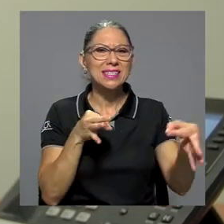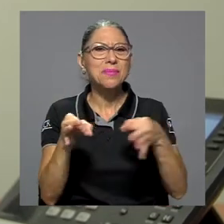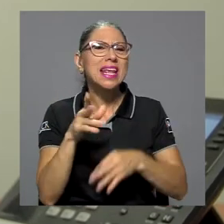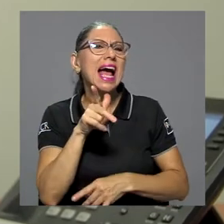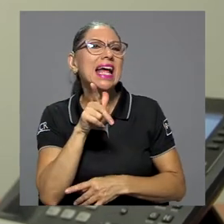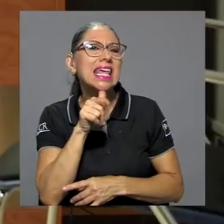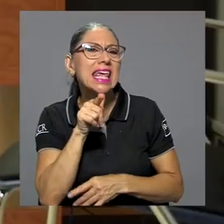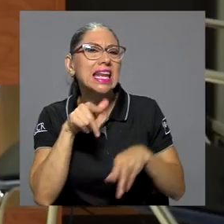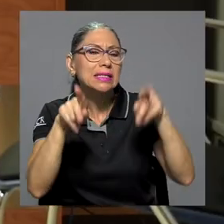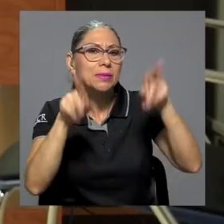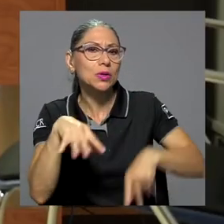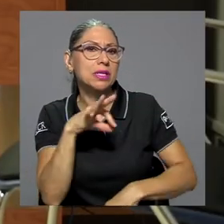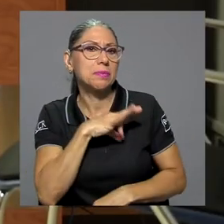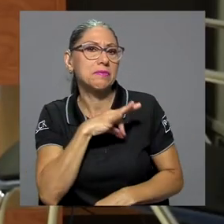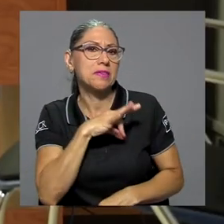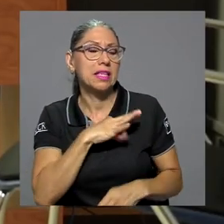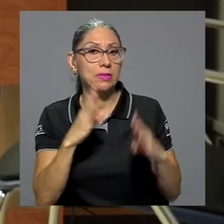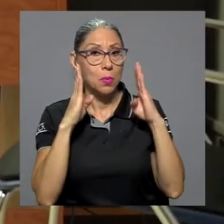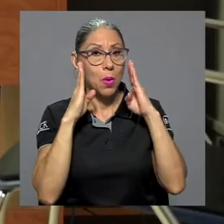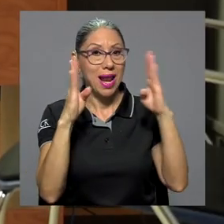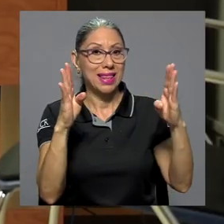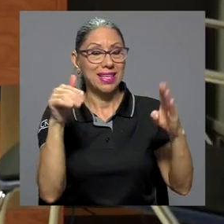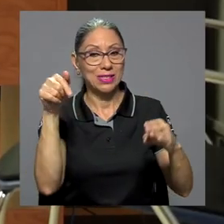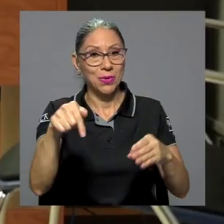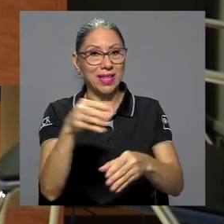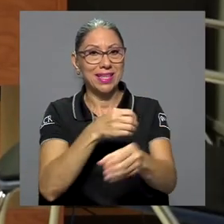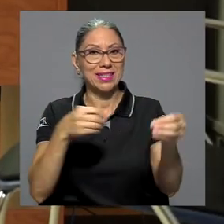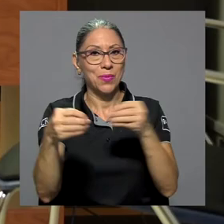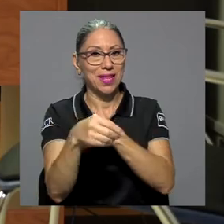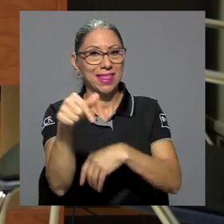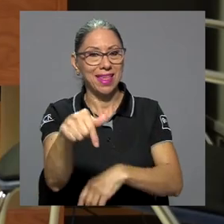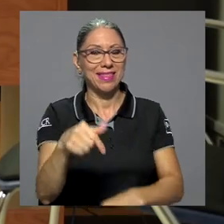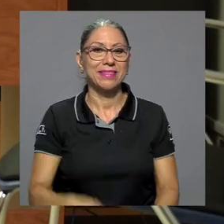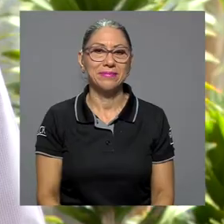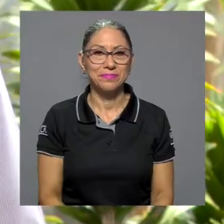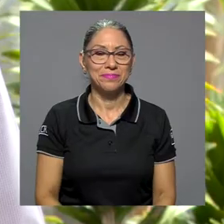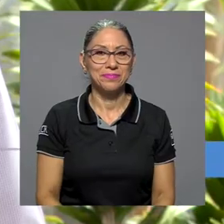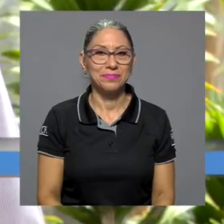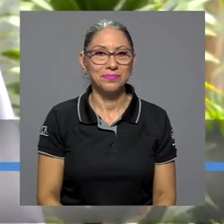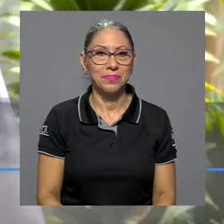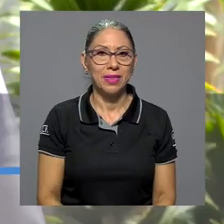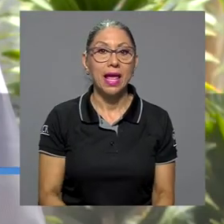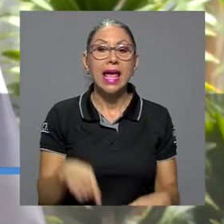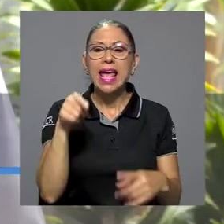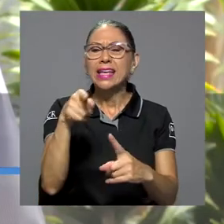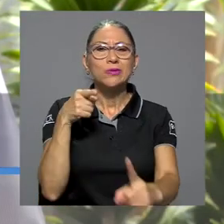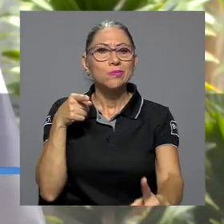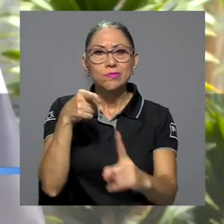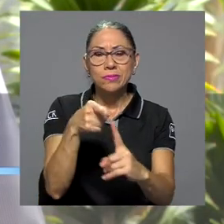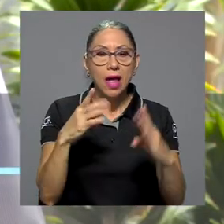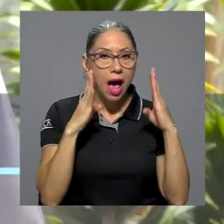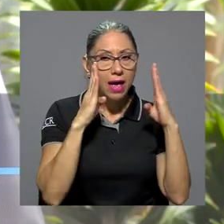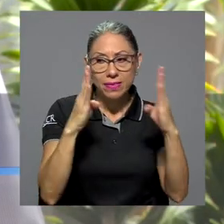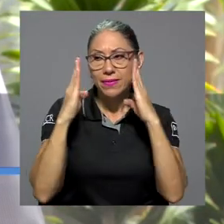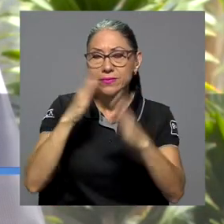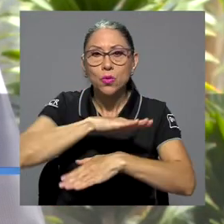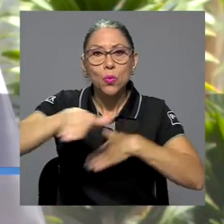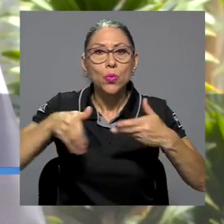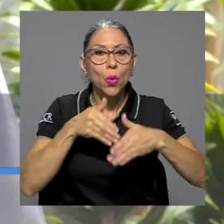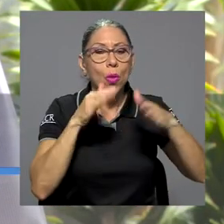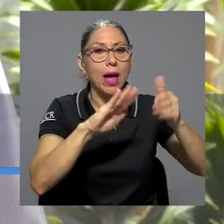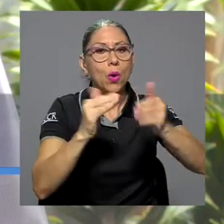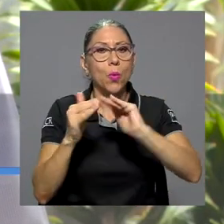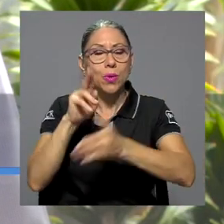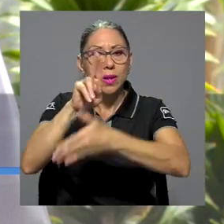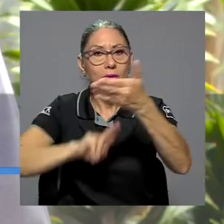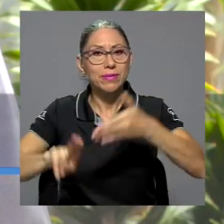beneficiados por la atención ofrecida a través de la unidad. Y está destinada a la atención de toda la comunidad universitaria,